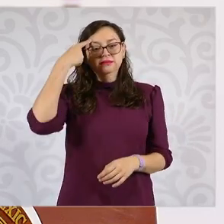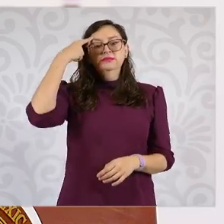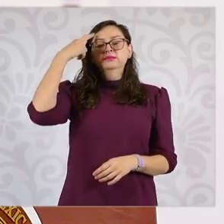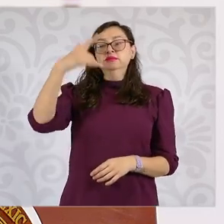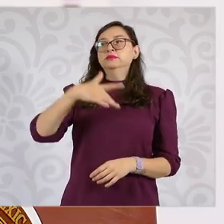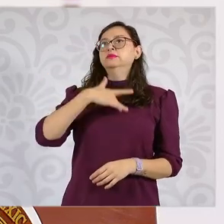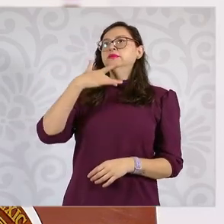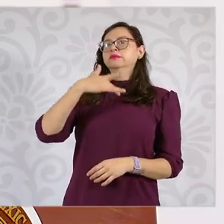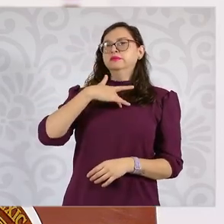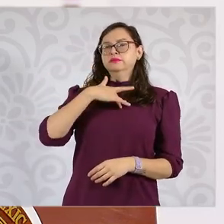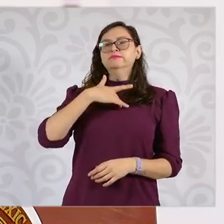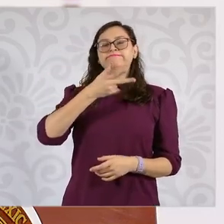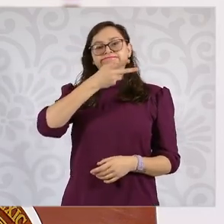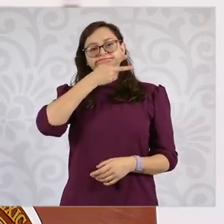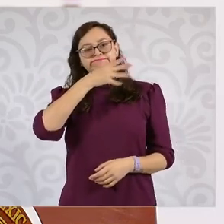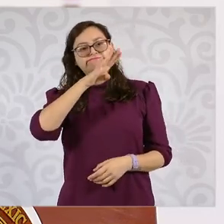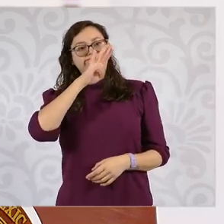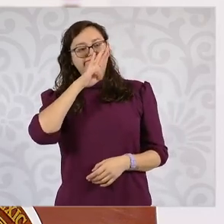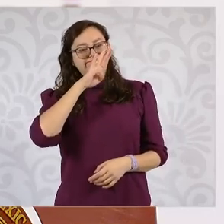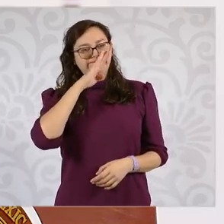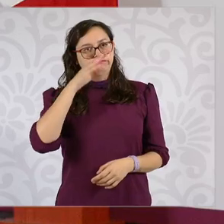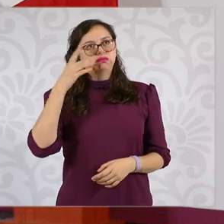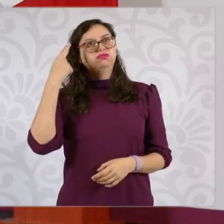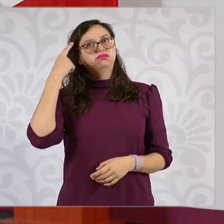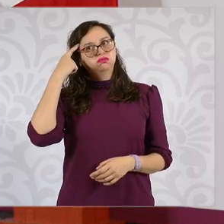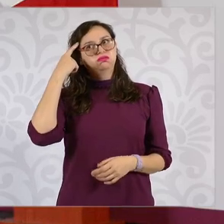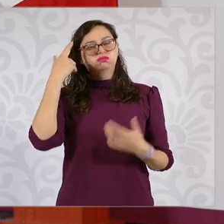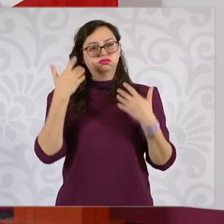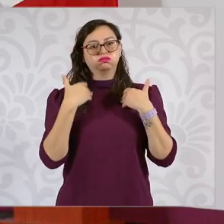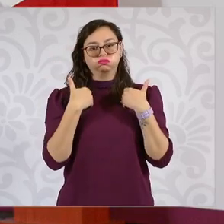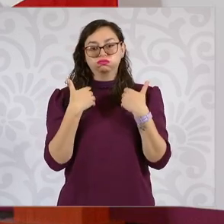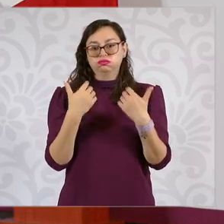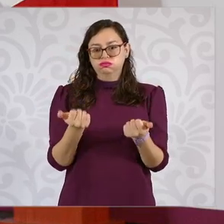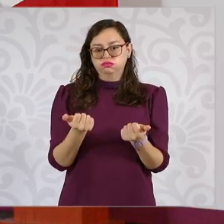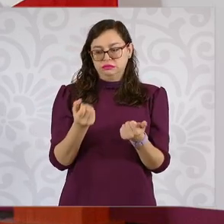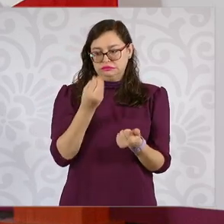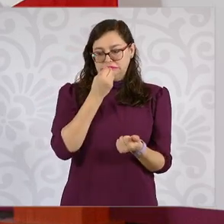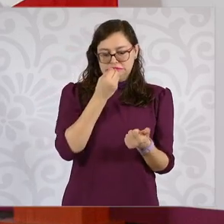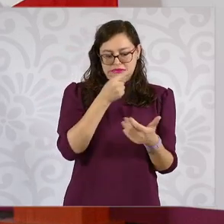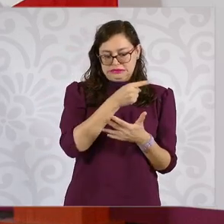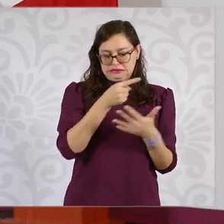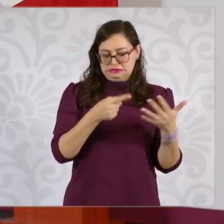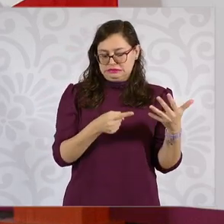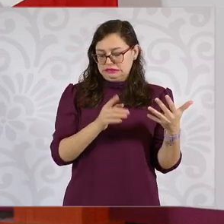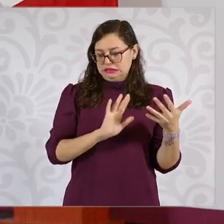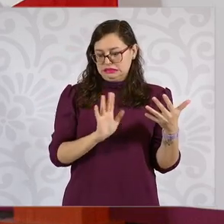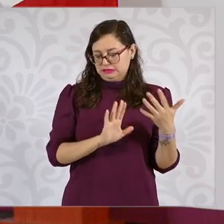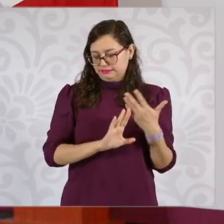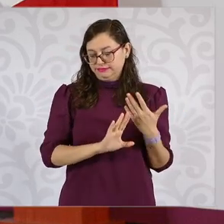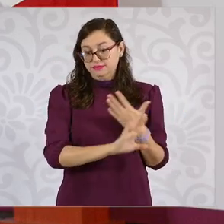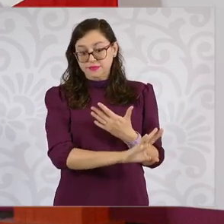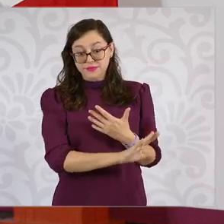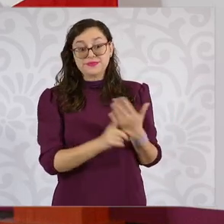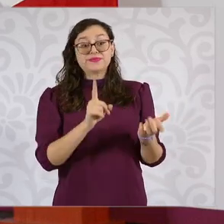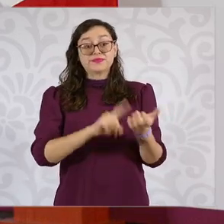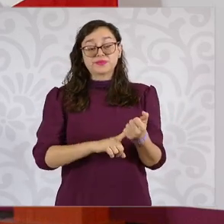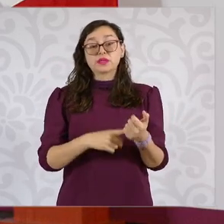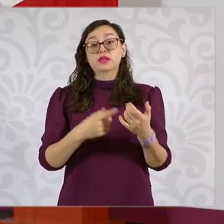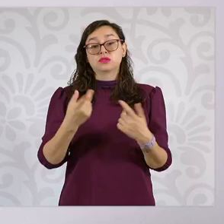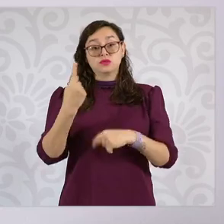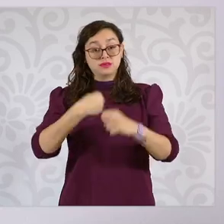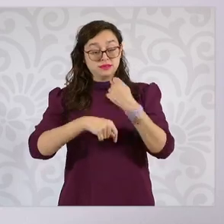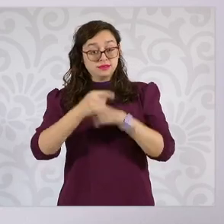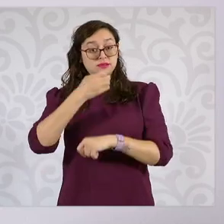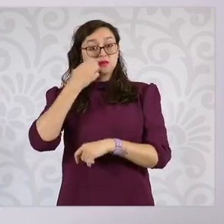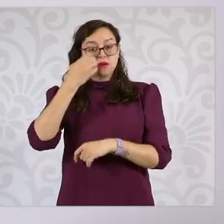los maestros, en los padres y madres de familia, en quienes venden estos productos en las escuelas y lo más